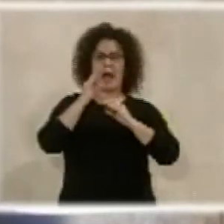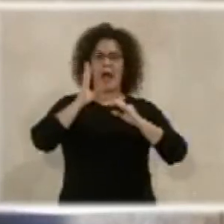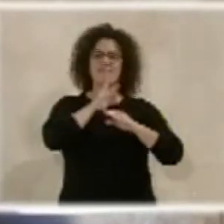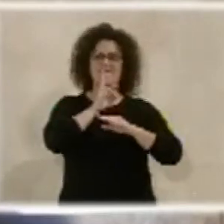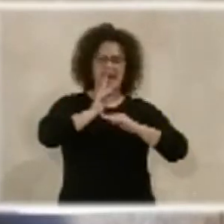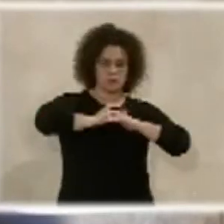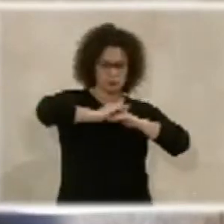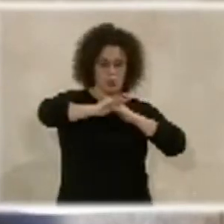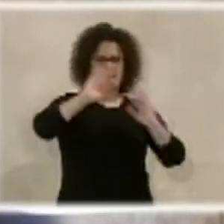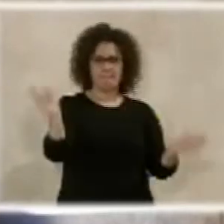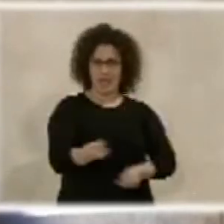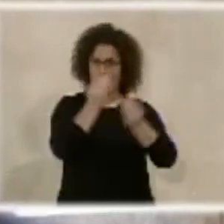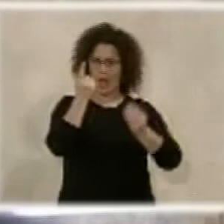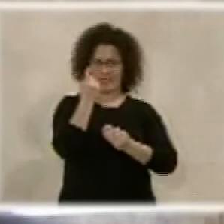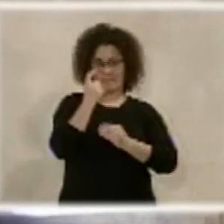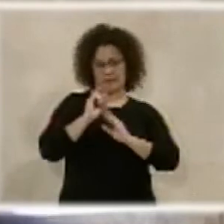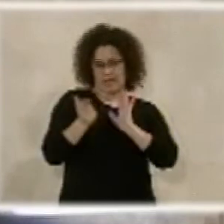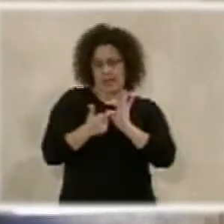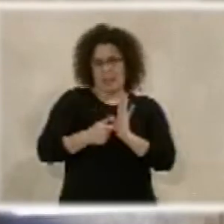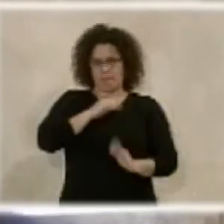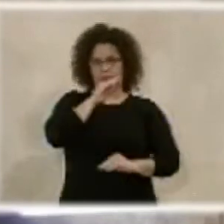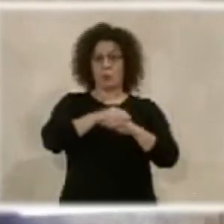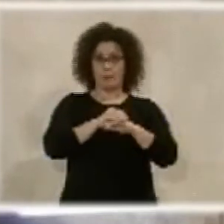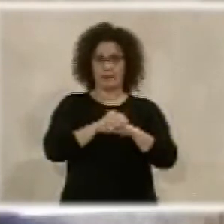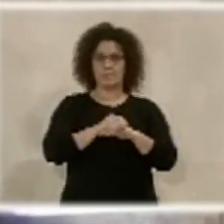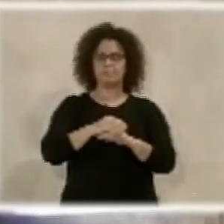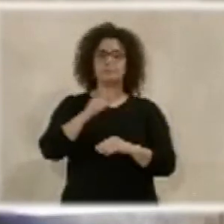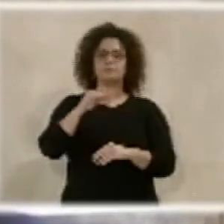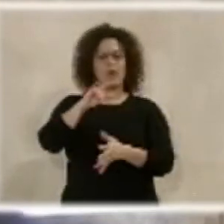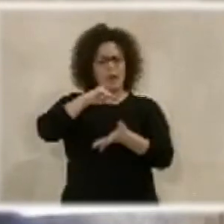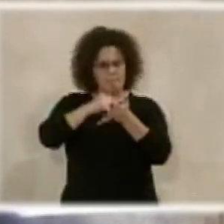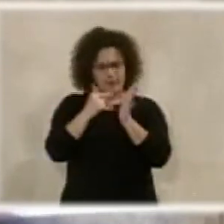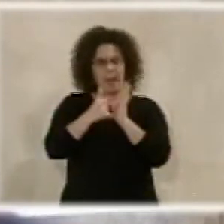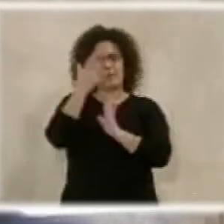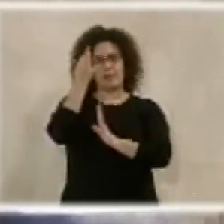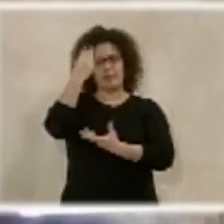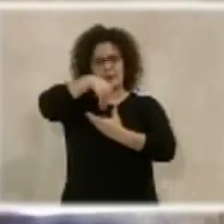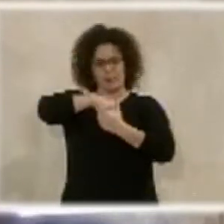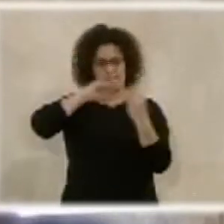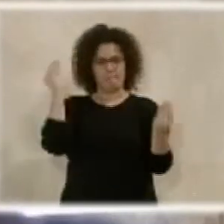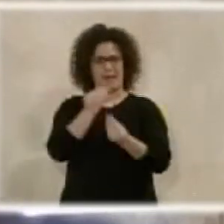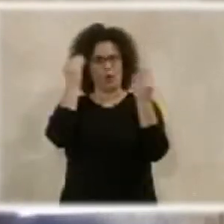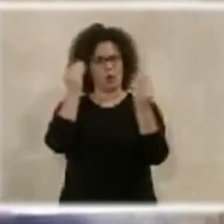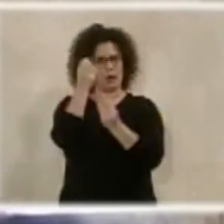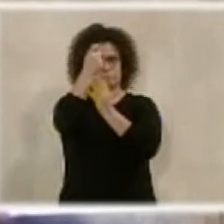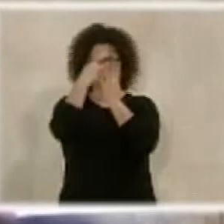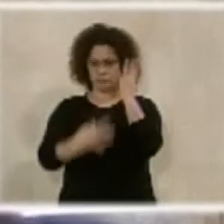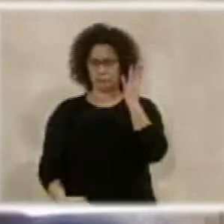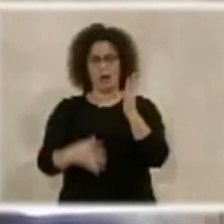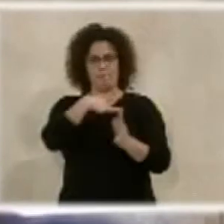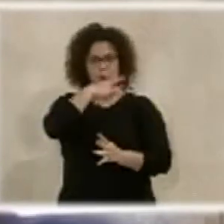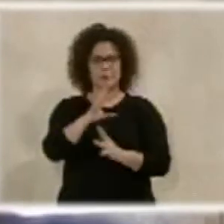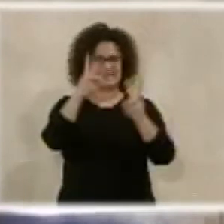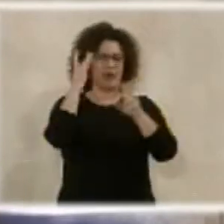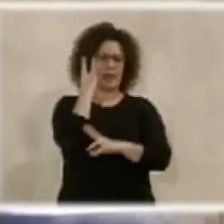afectarle dentro de los límites legales. El plan, en otro sentido, debe contener todas las mejoras posibles en cuanto a la